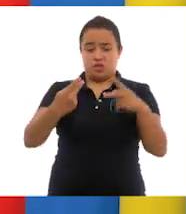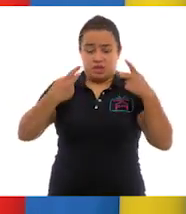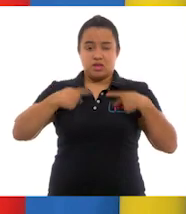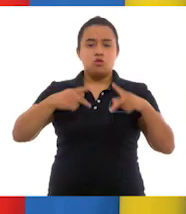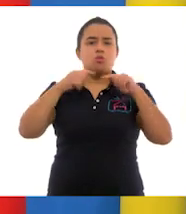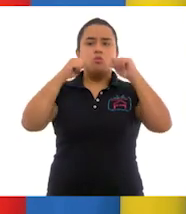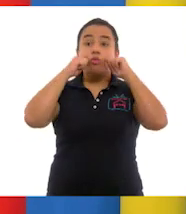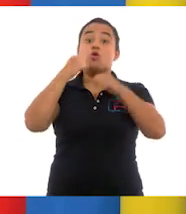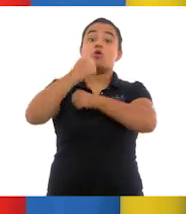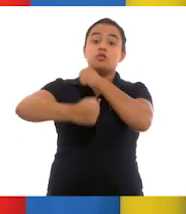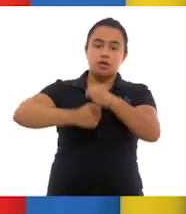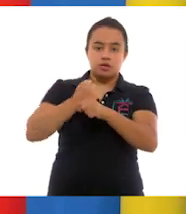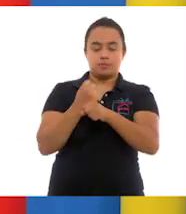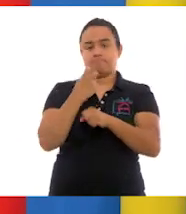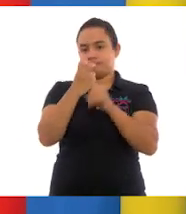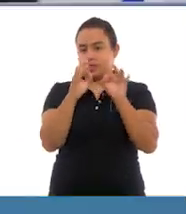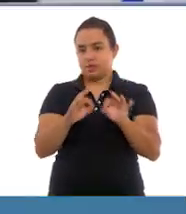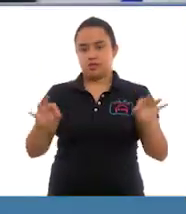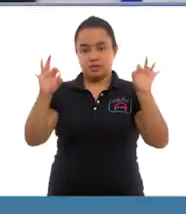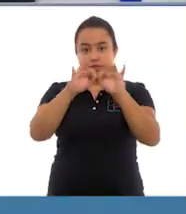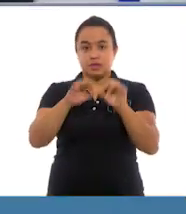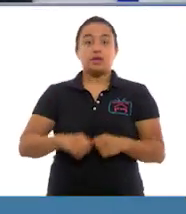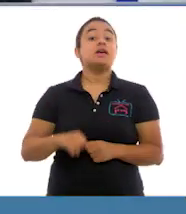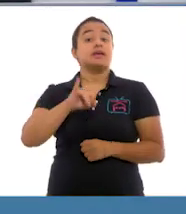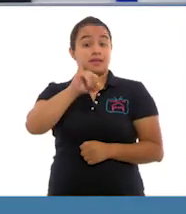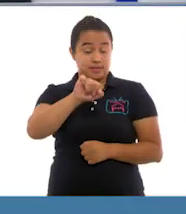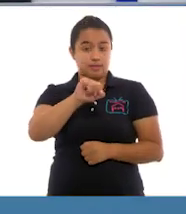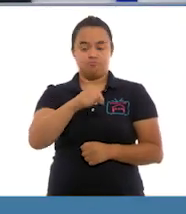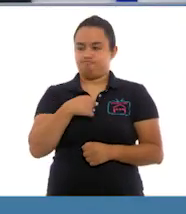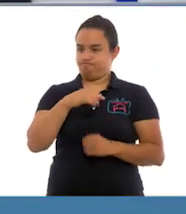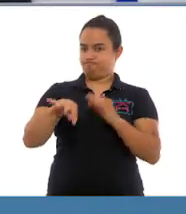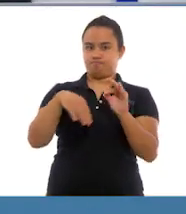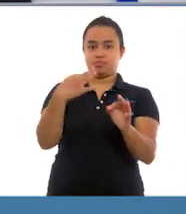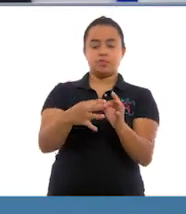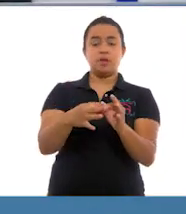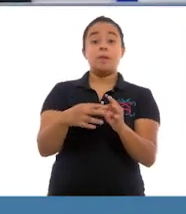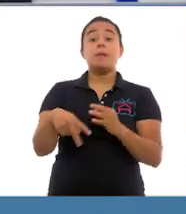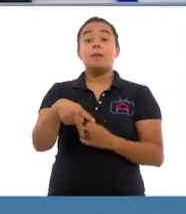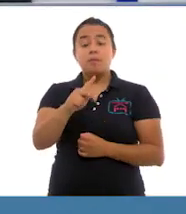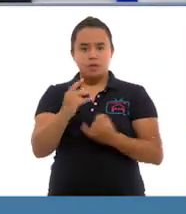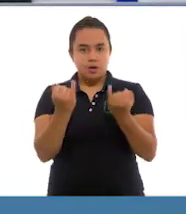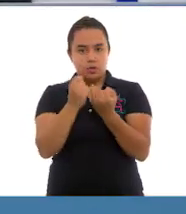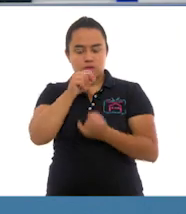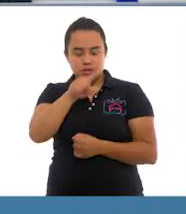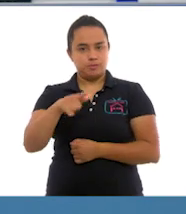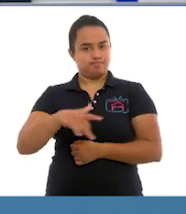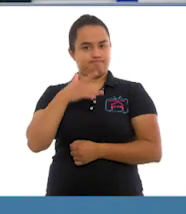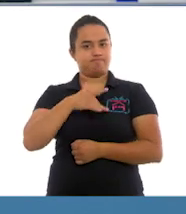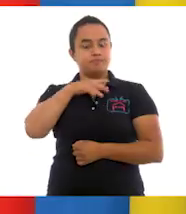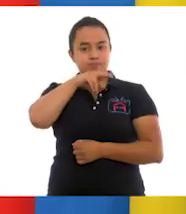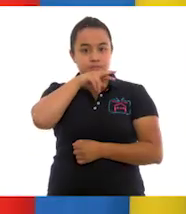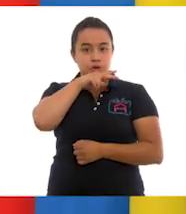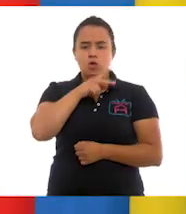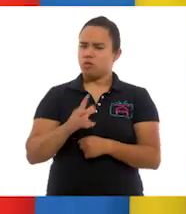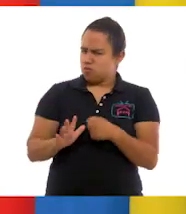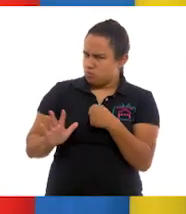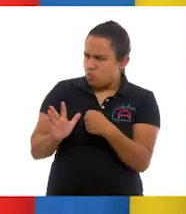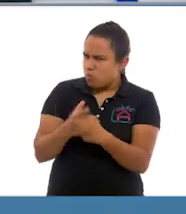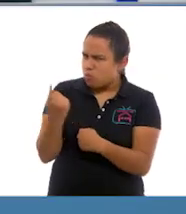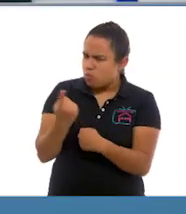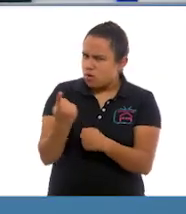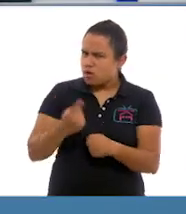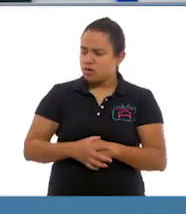importar la edad, nos debe importar mucho. Sí, estoy lista. Aunque también un poco preocupada. ¿Por qué, Ale?